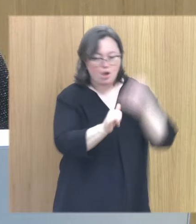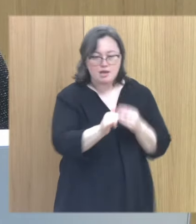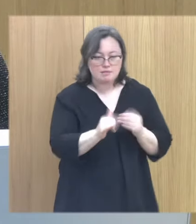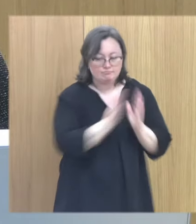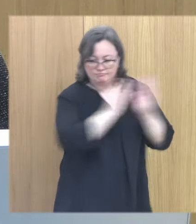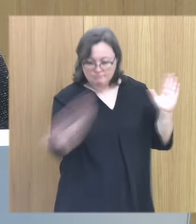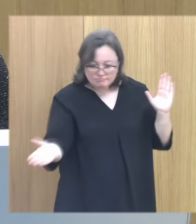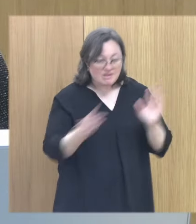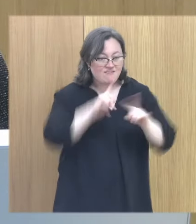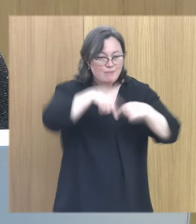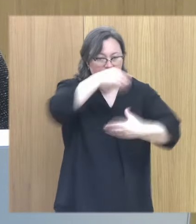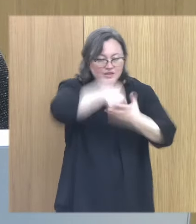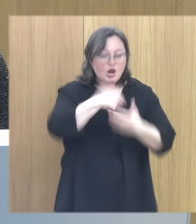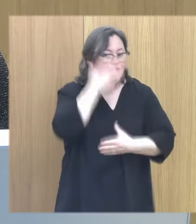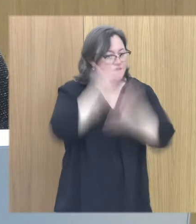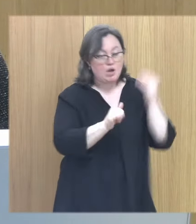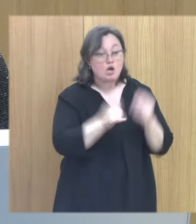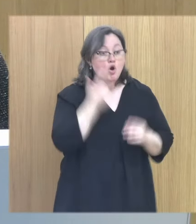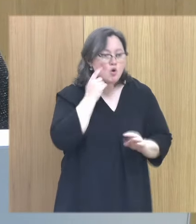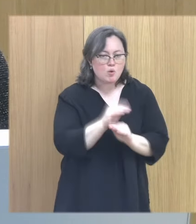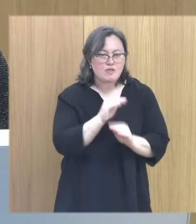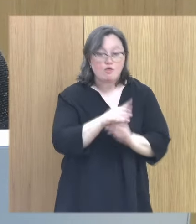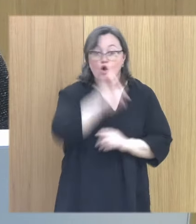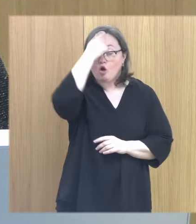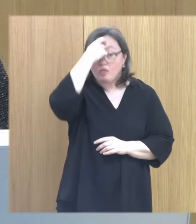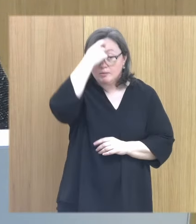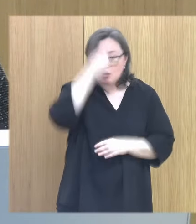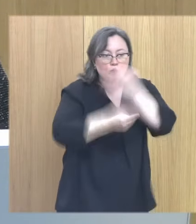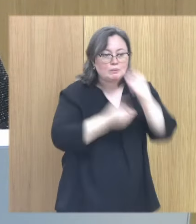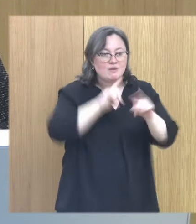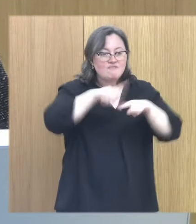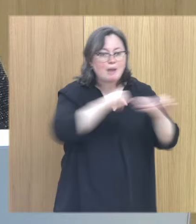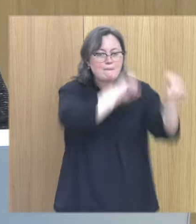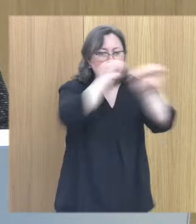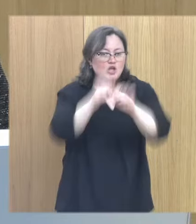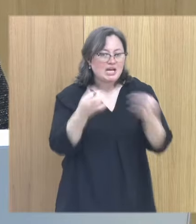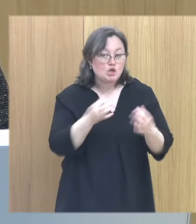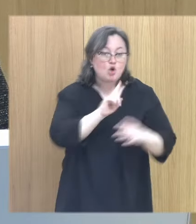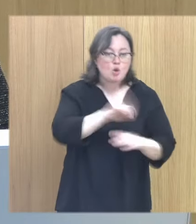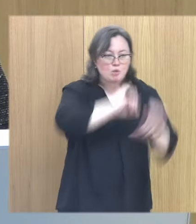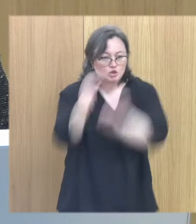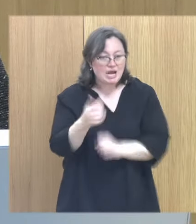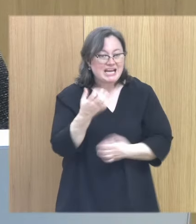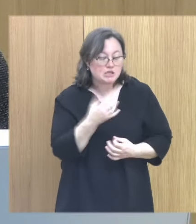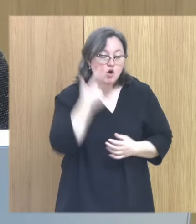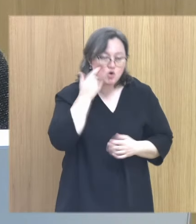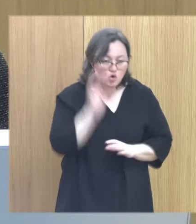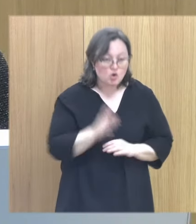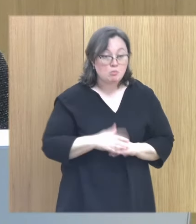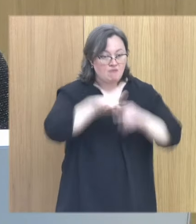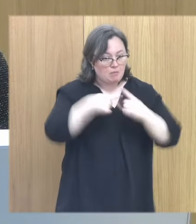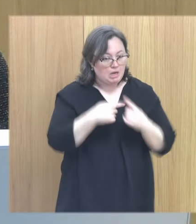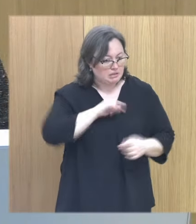fallado dentro del núcleo familiar. Entonces tenemos que tener cuidado con el concepto que utilizamos de familia protectora o no protectora. Porque una familia